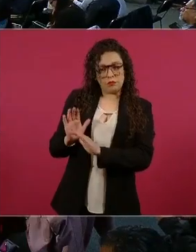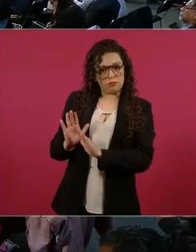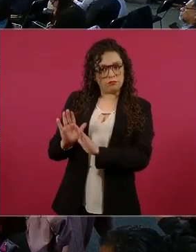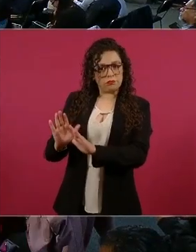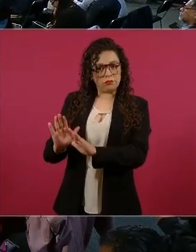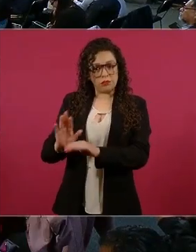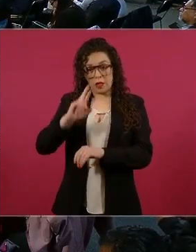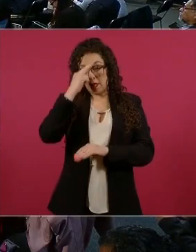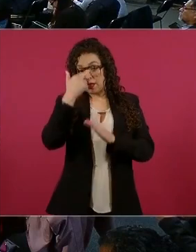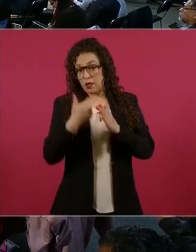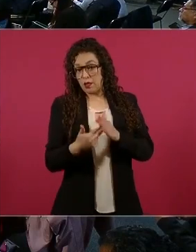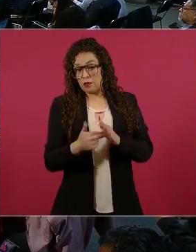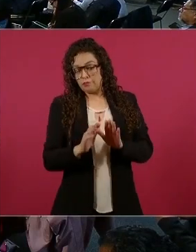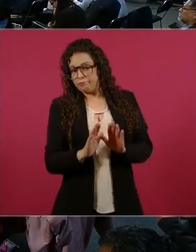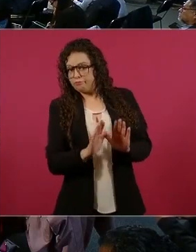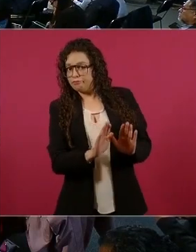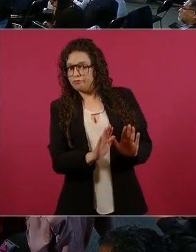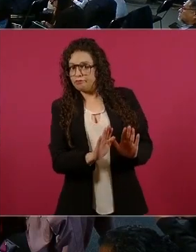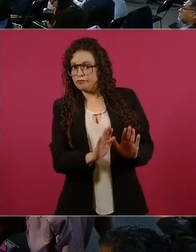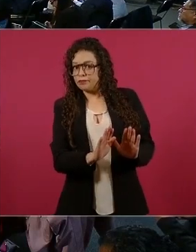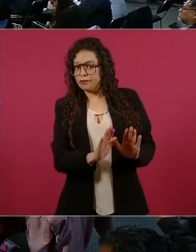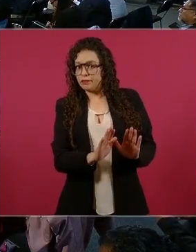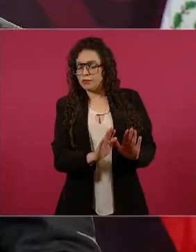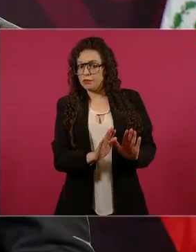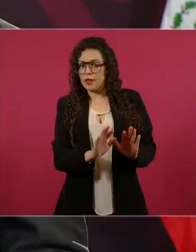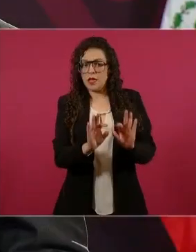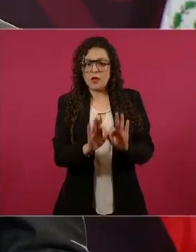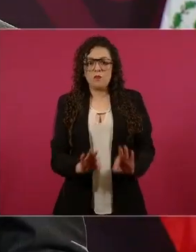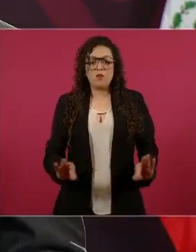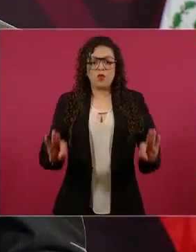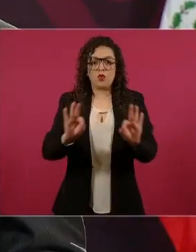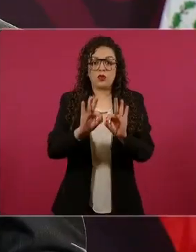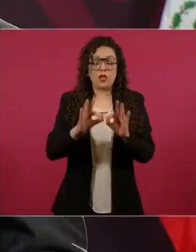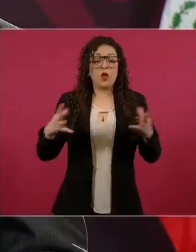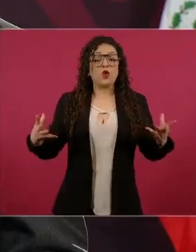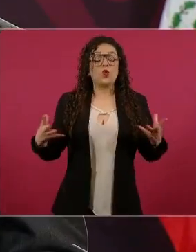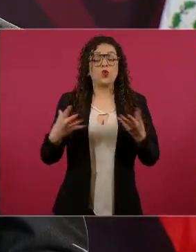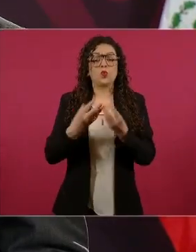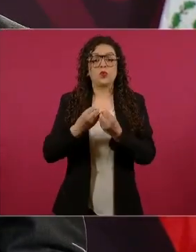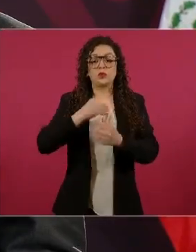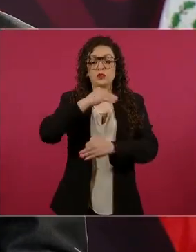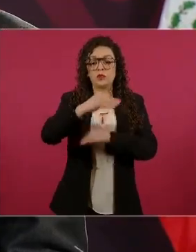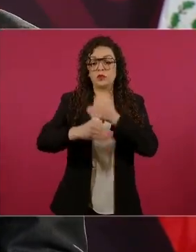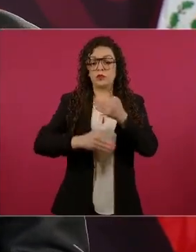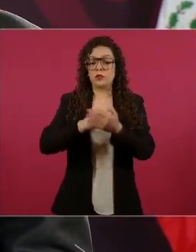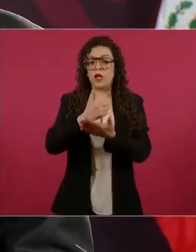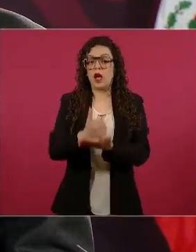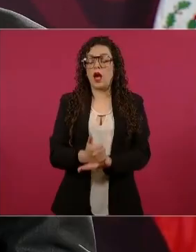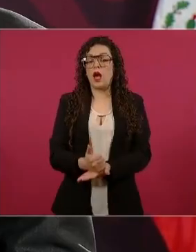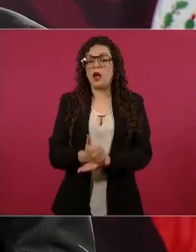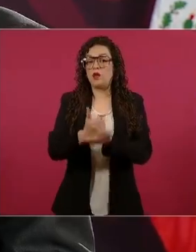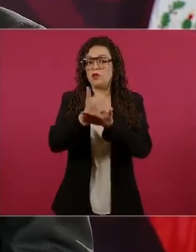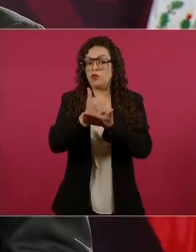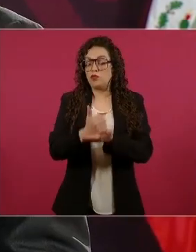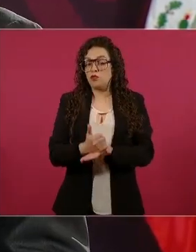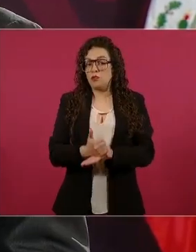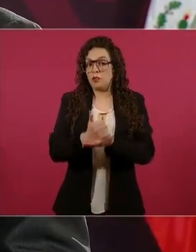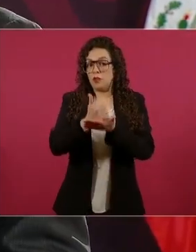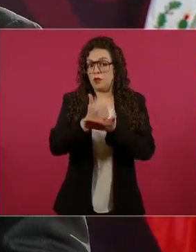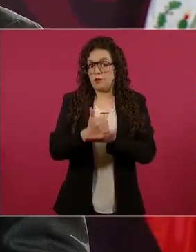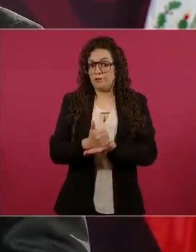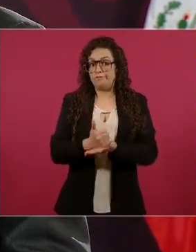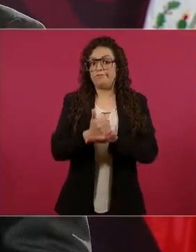Y que todos ayudemos, que todos ayudemos. Podemos tener diferencias